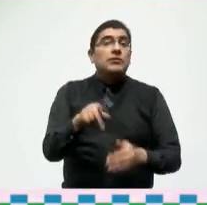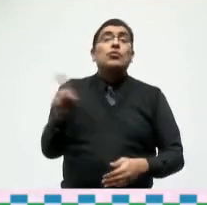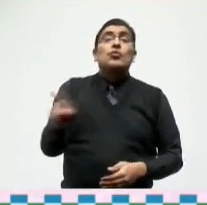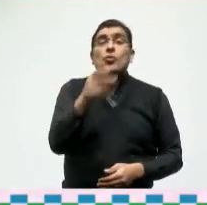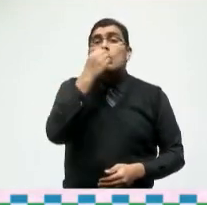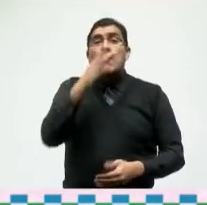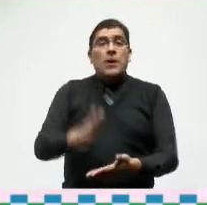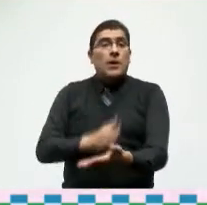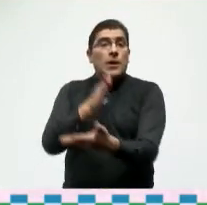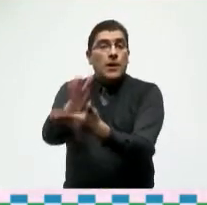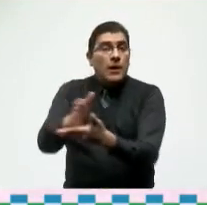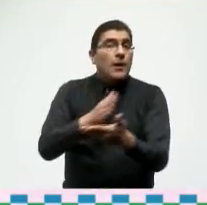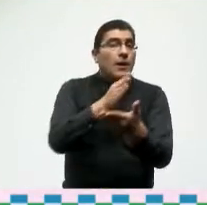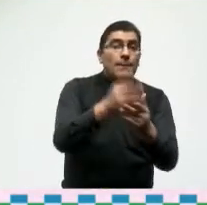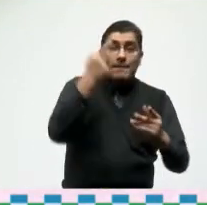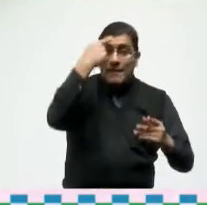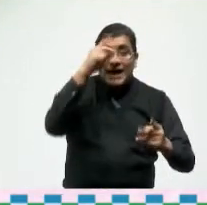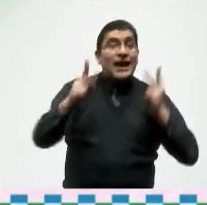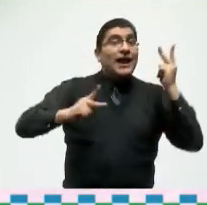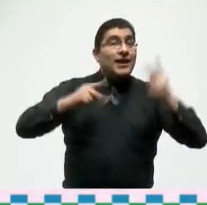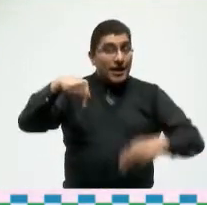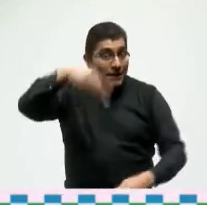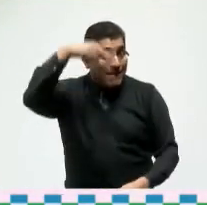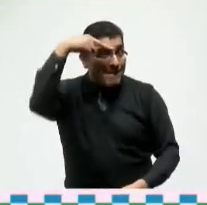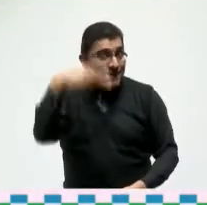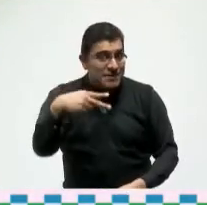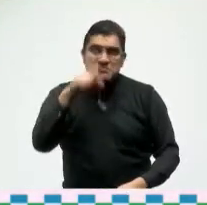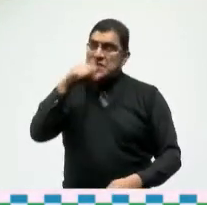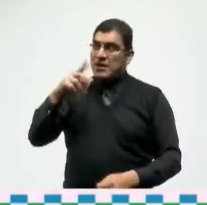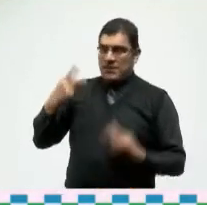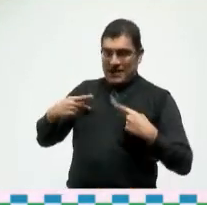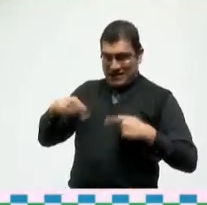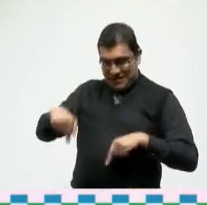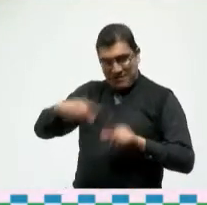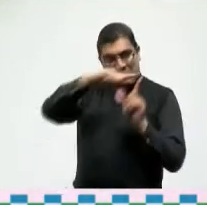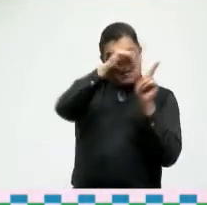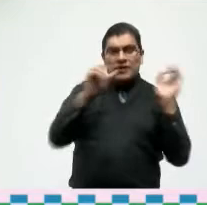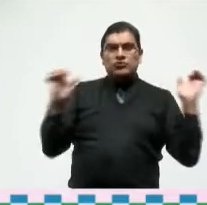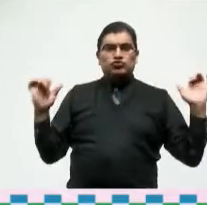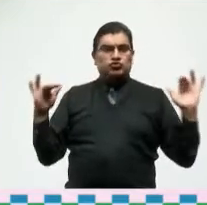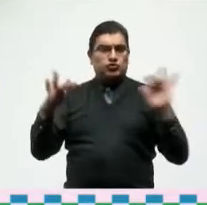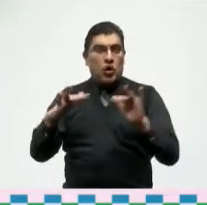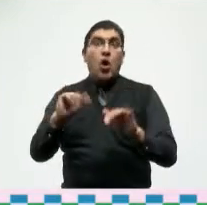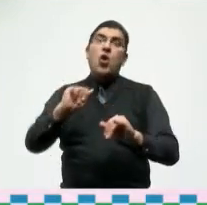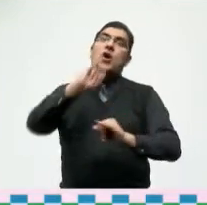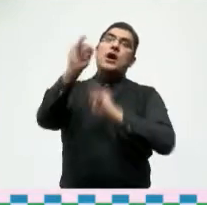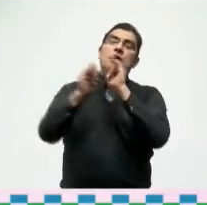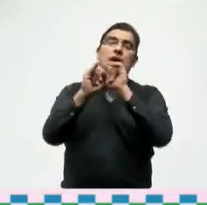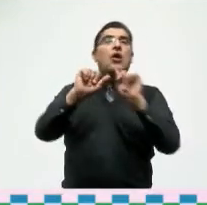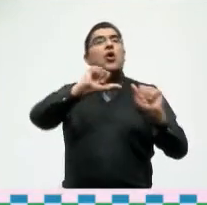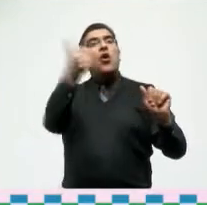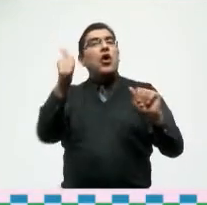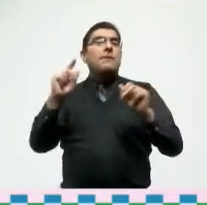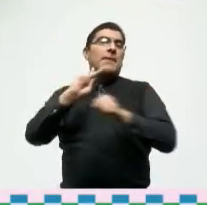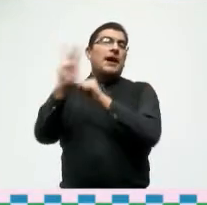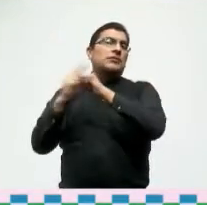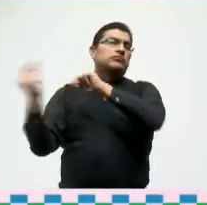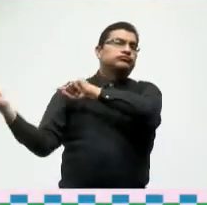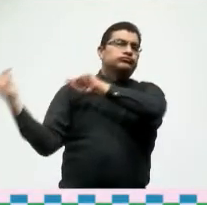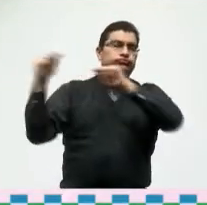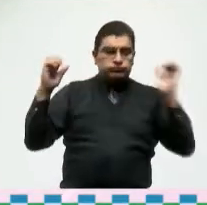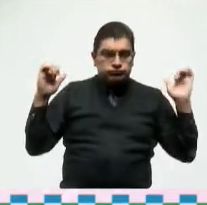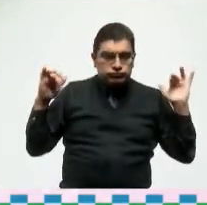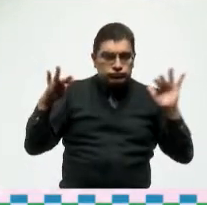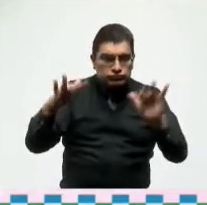visitables en México tanto para los turistas nacionales como los extranjeros y para que se valore